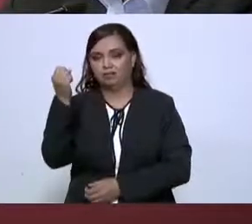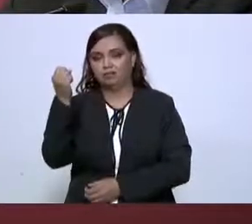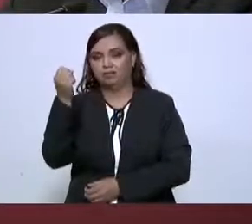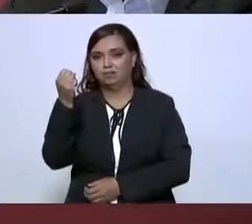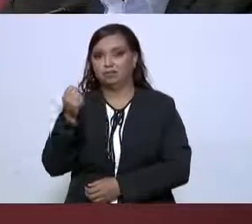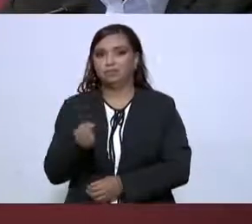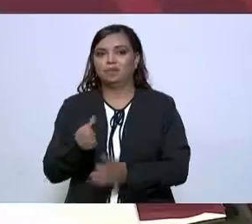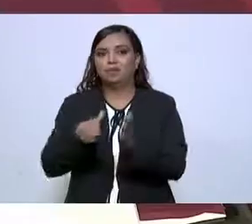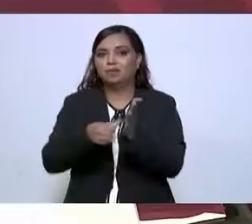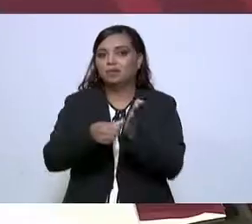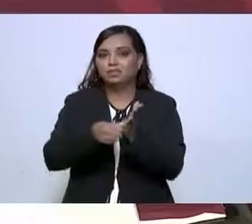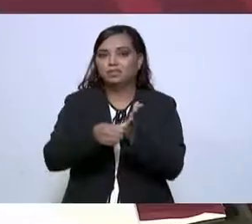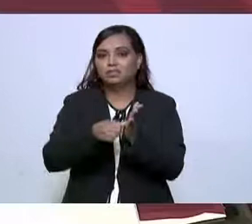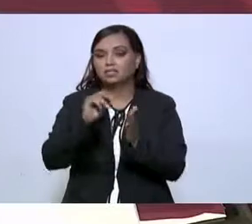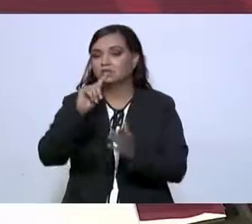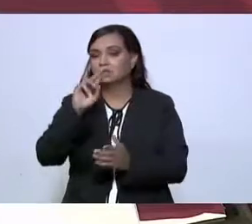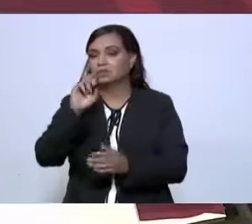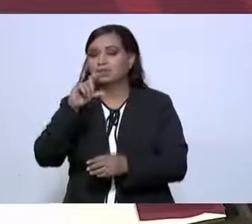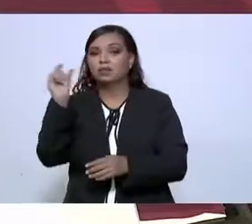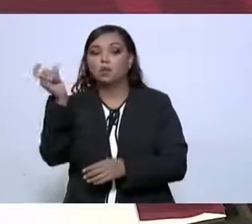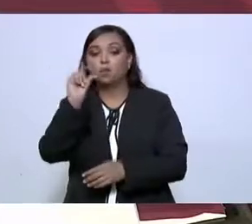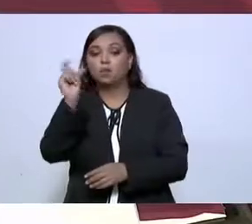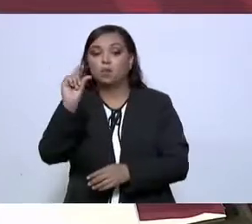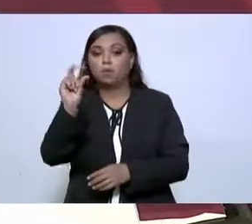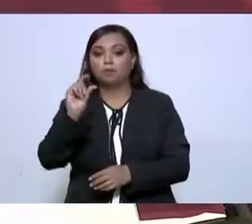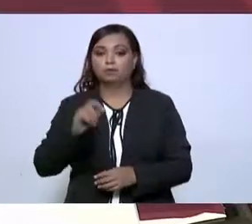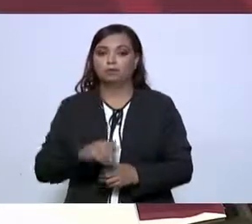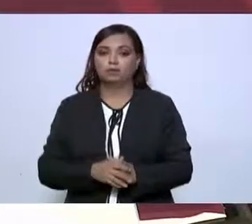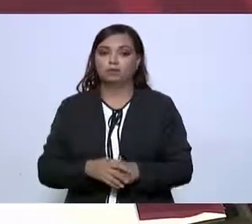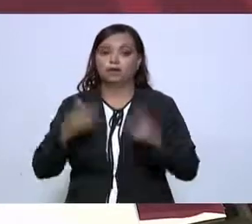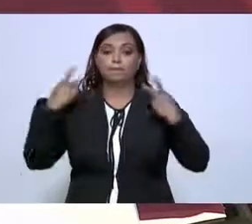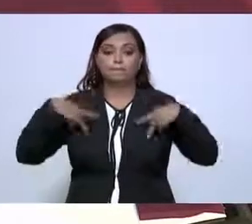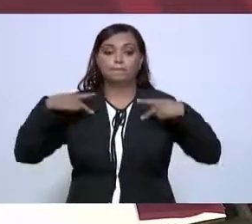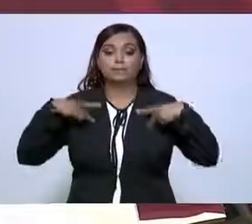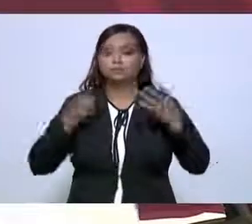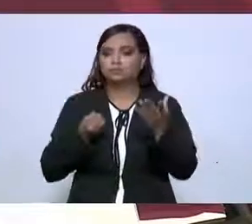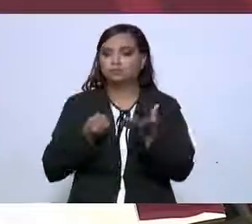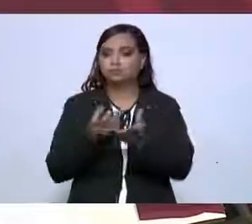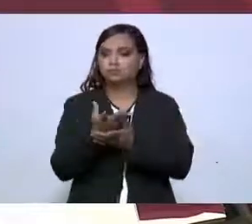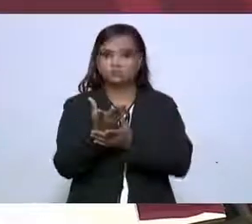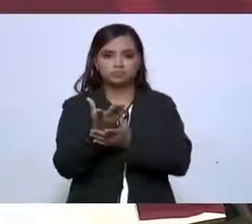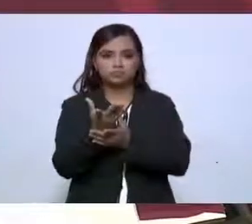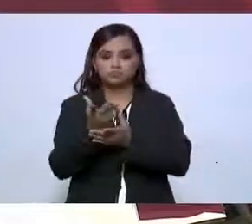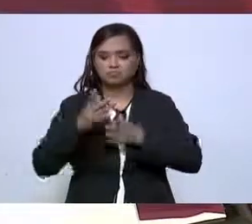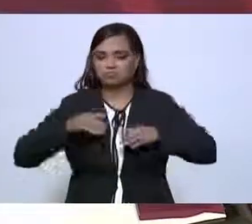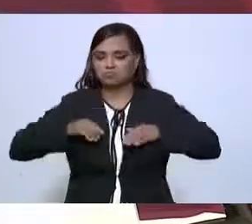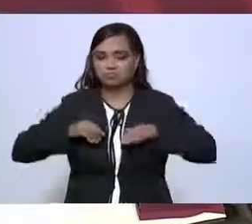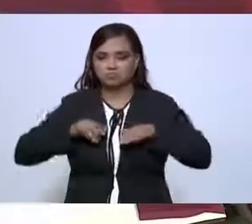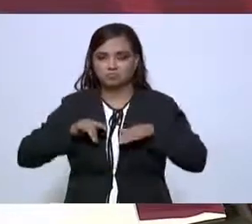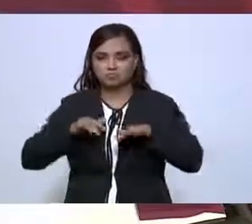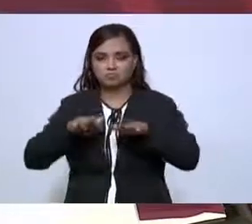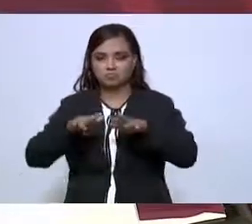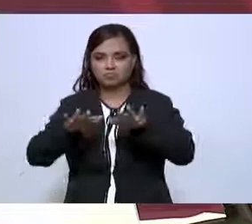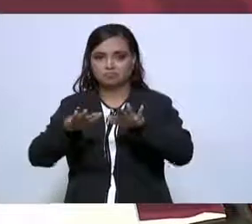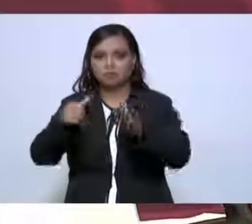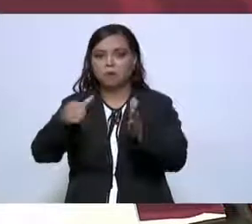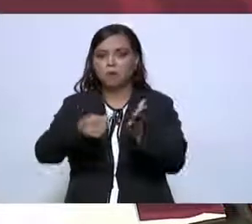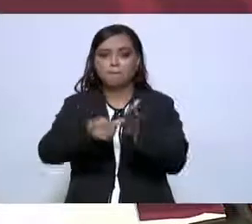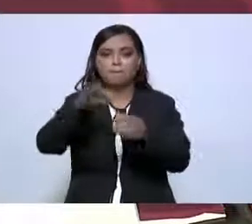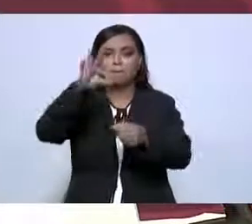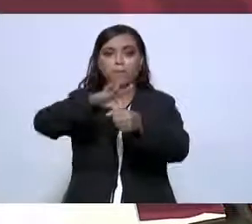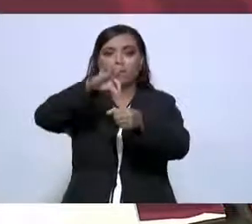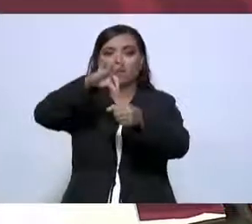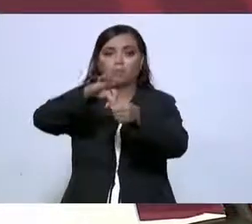electoral. Cuando la gente sale a votar,